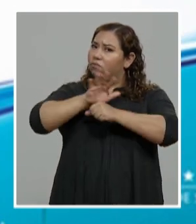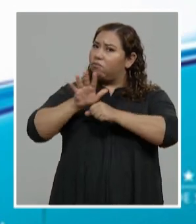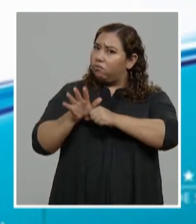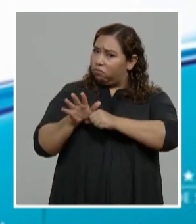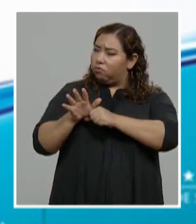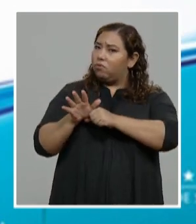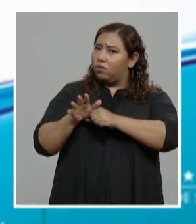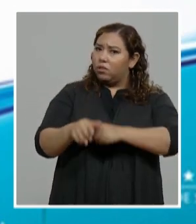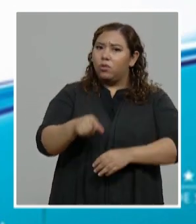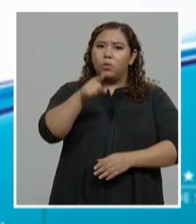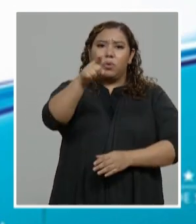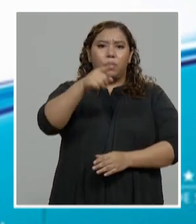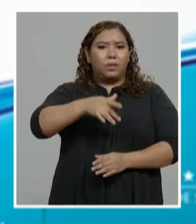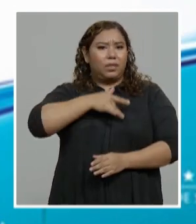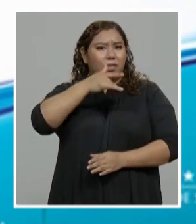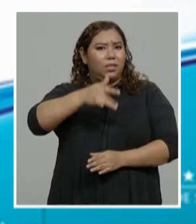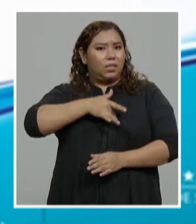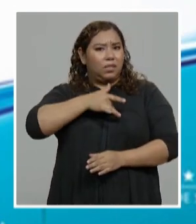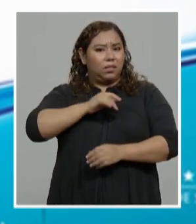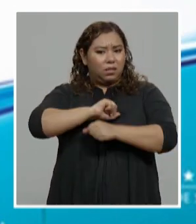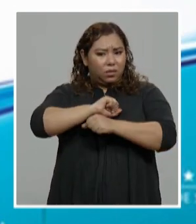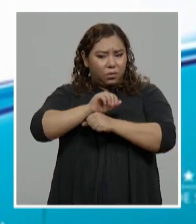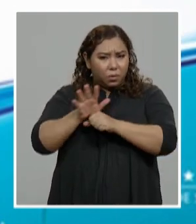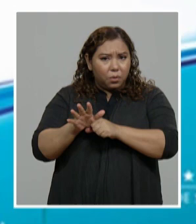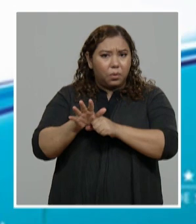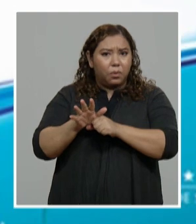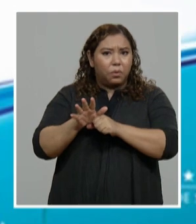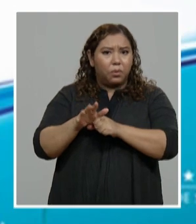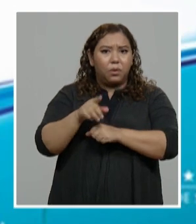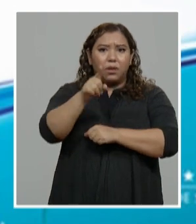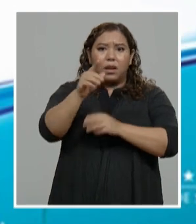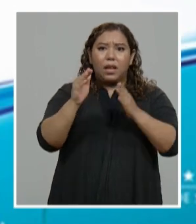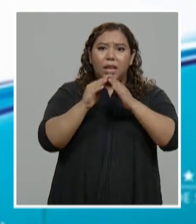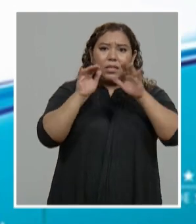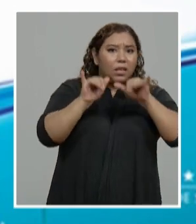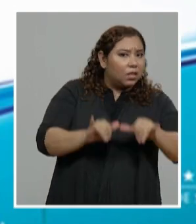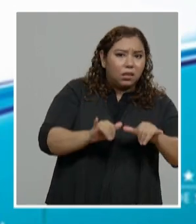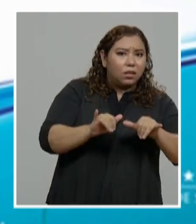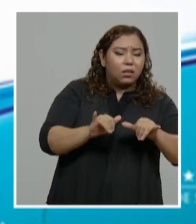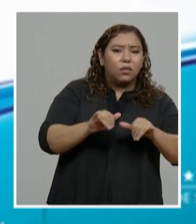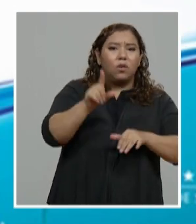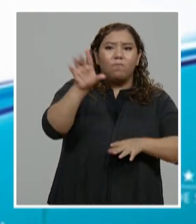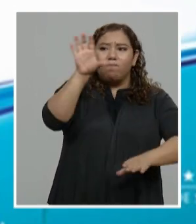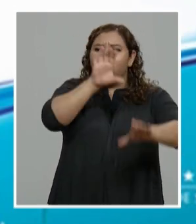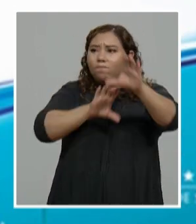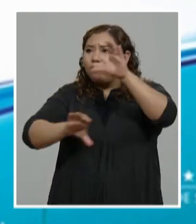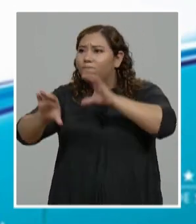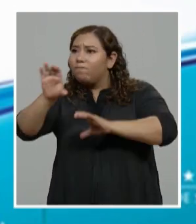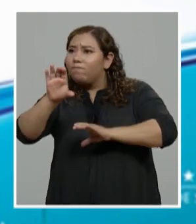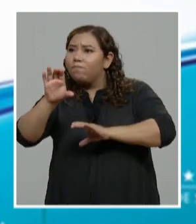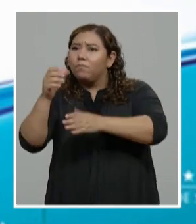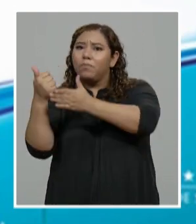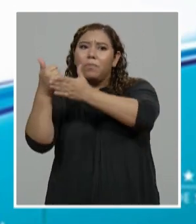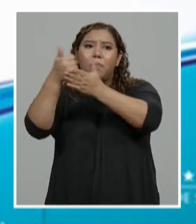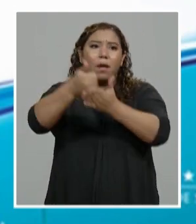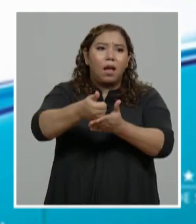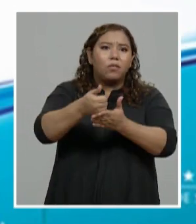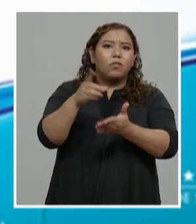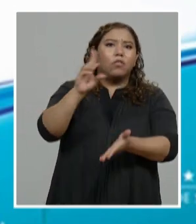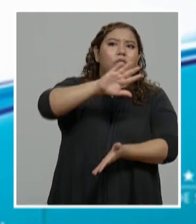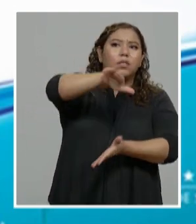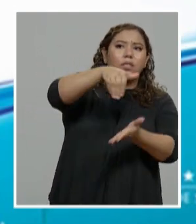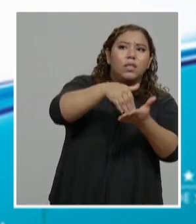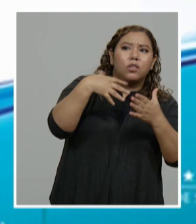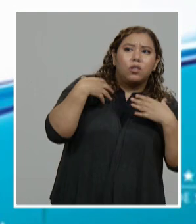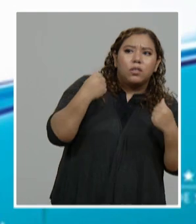presenta estos síntomas, no se quede en casa en esta ocasión, sino que busque inmediatamente, ya sea un establecimiento de salud